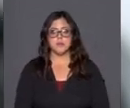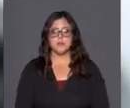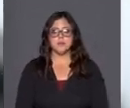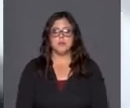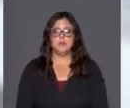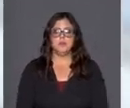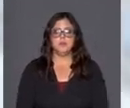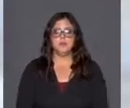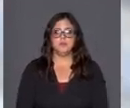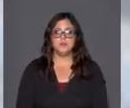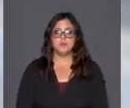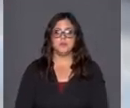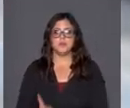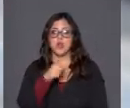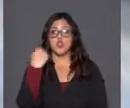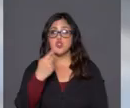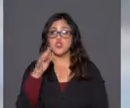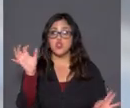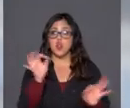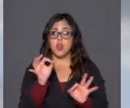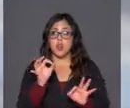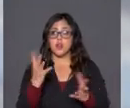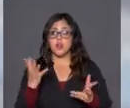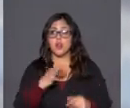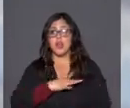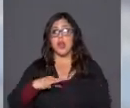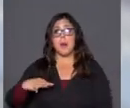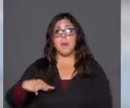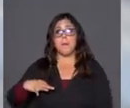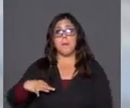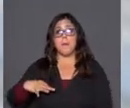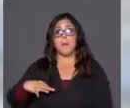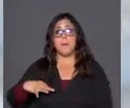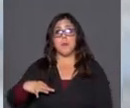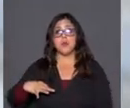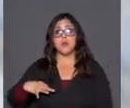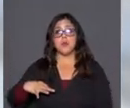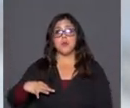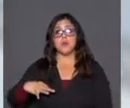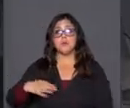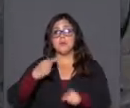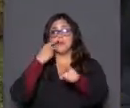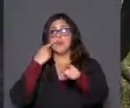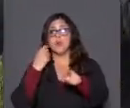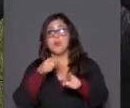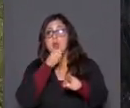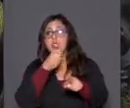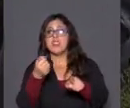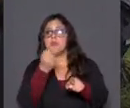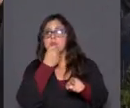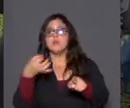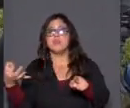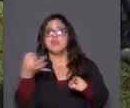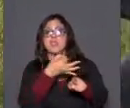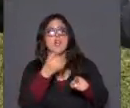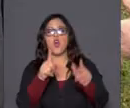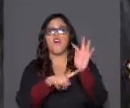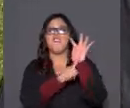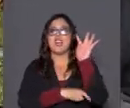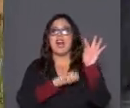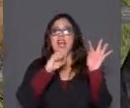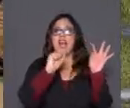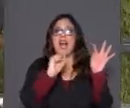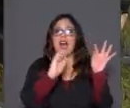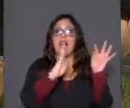Bueno, lo decimos porque el ministro Abbott, el fiscal nacional Jorge Abbott, había señalado que no faltaba una confesión,